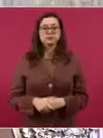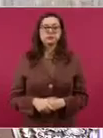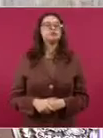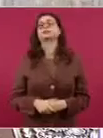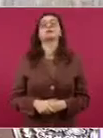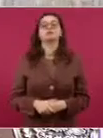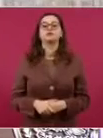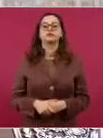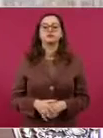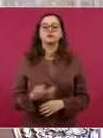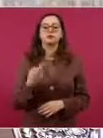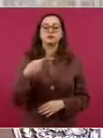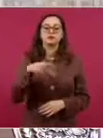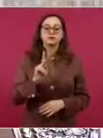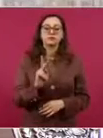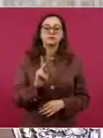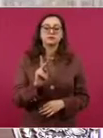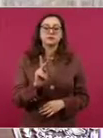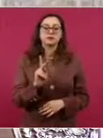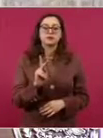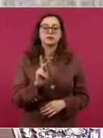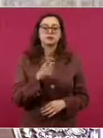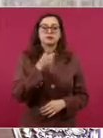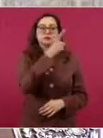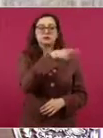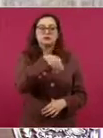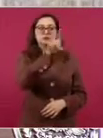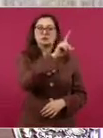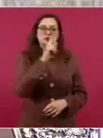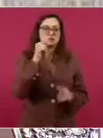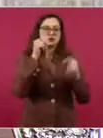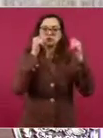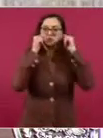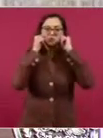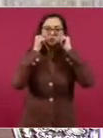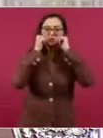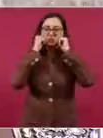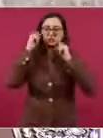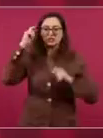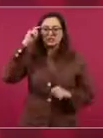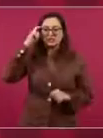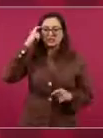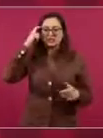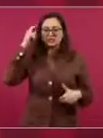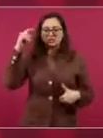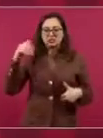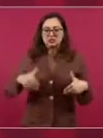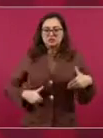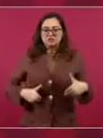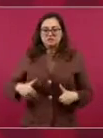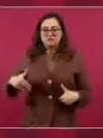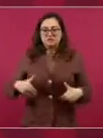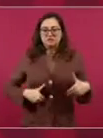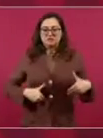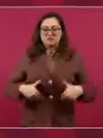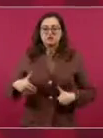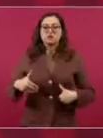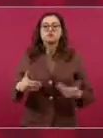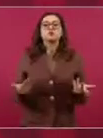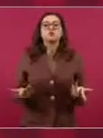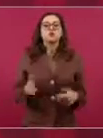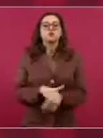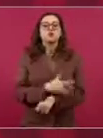Pero se quedaron molestos porque ellos estaban acostumbrados